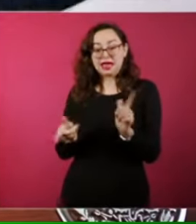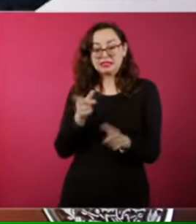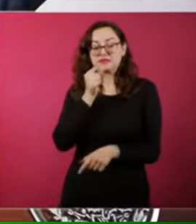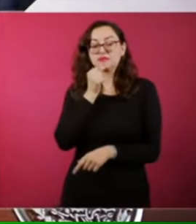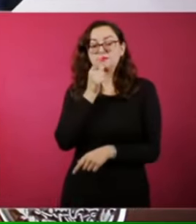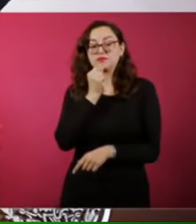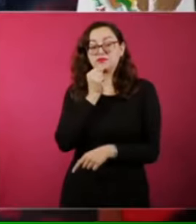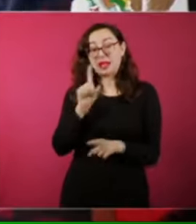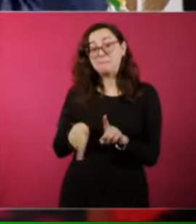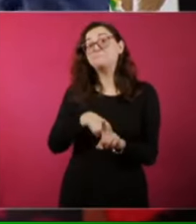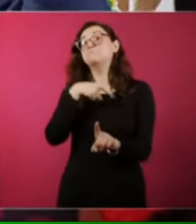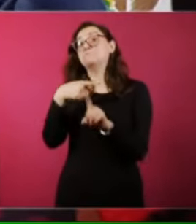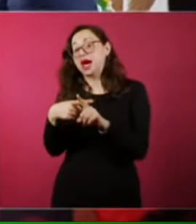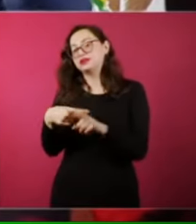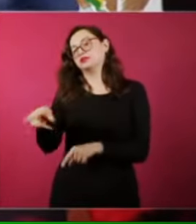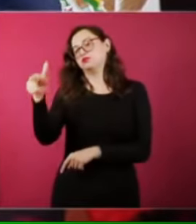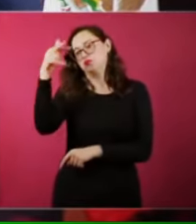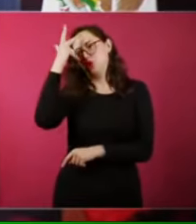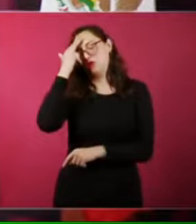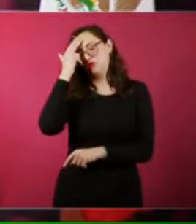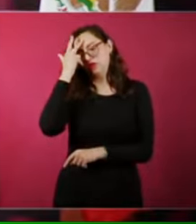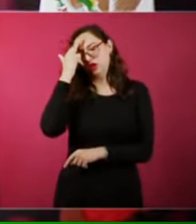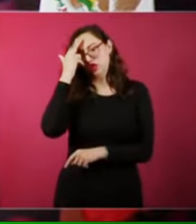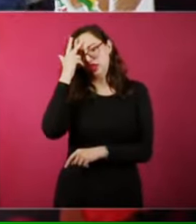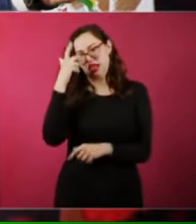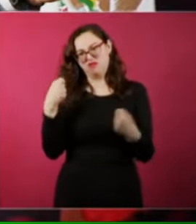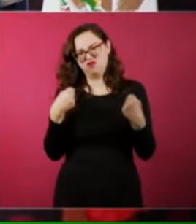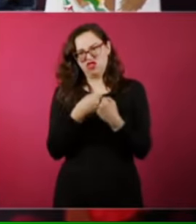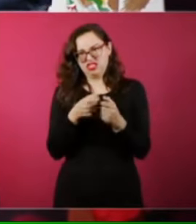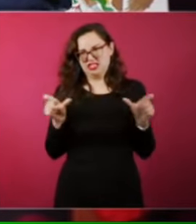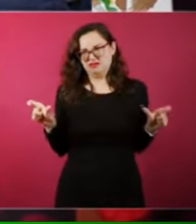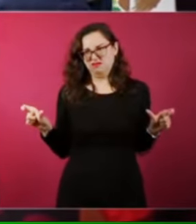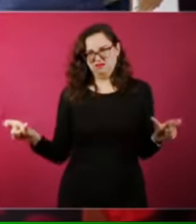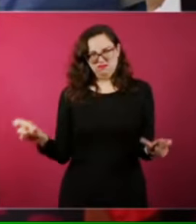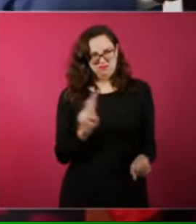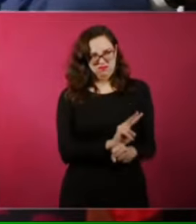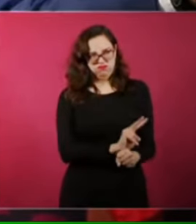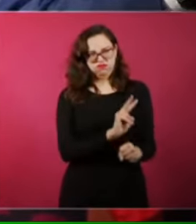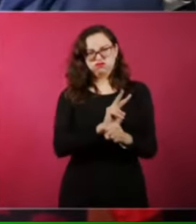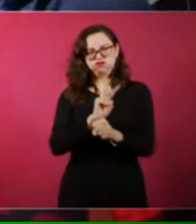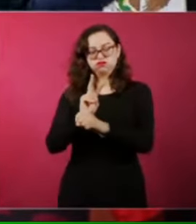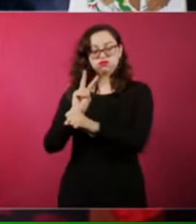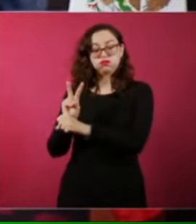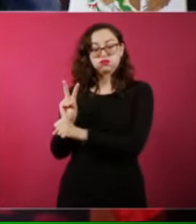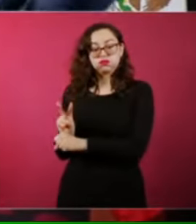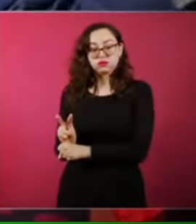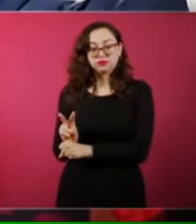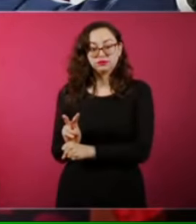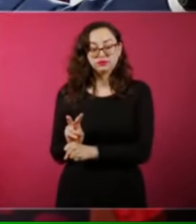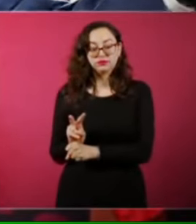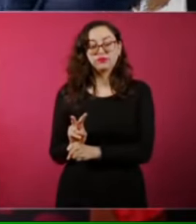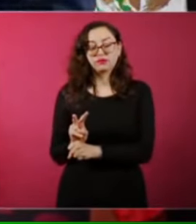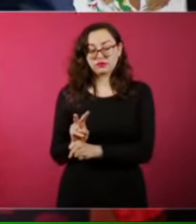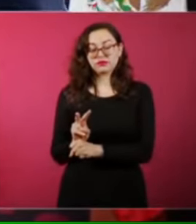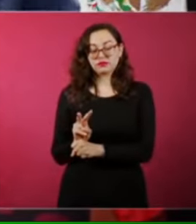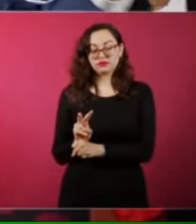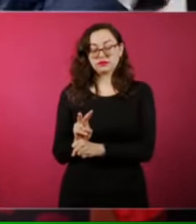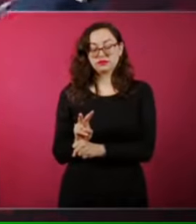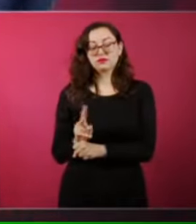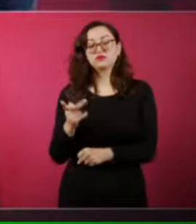lo que hizo Porfirio Díaz, que blindó la frontera. El hombre fuerte